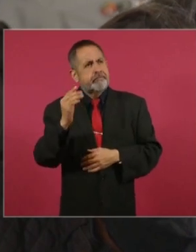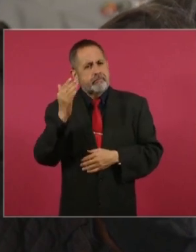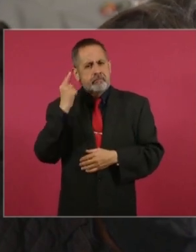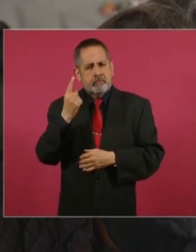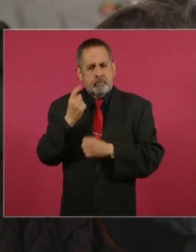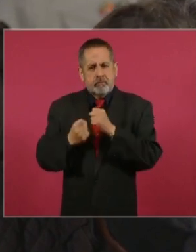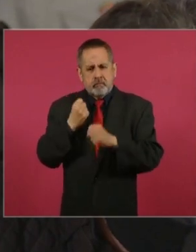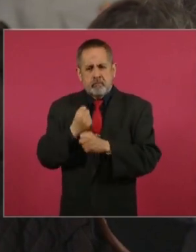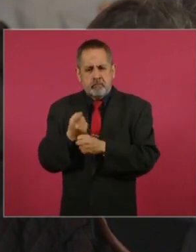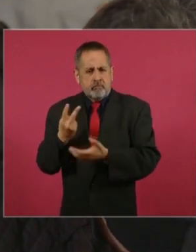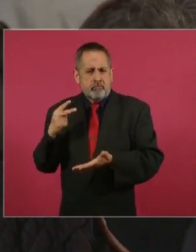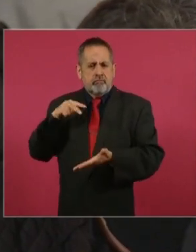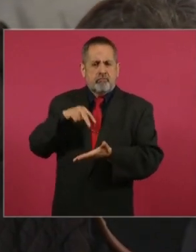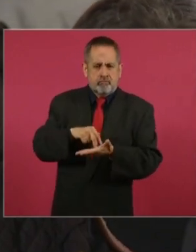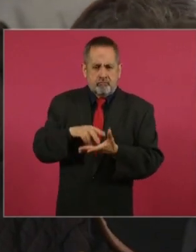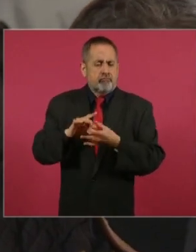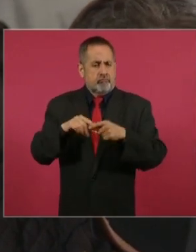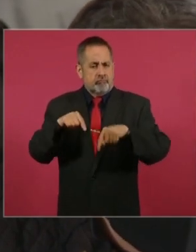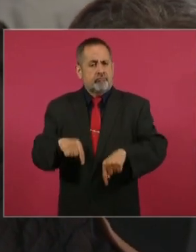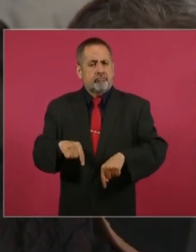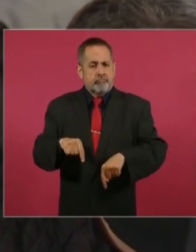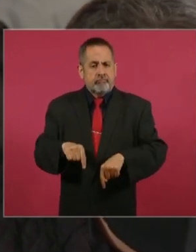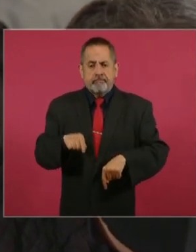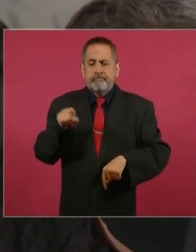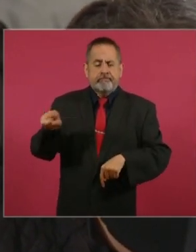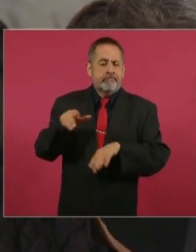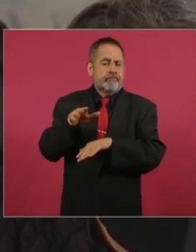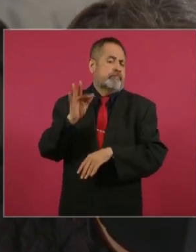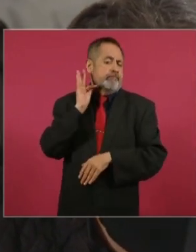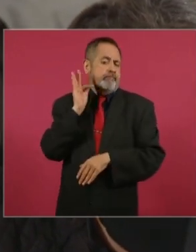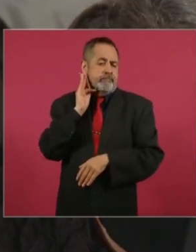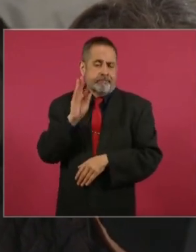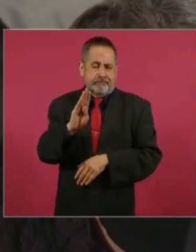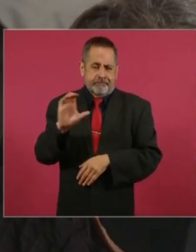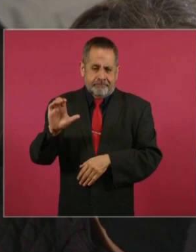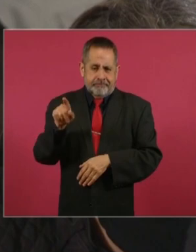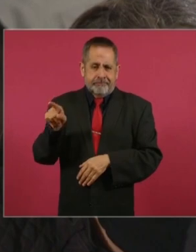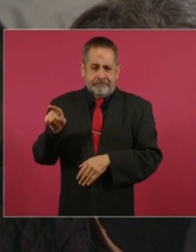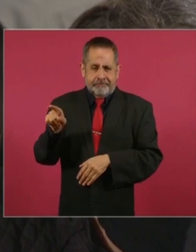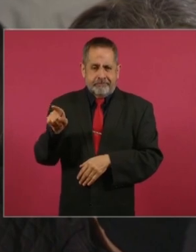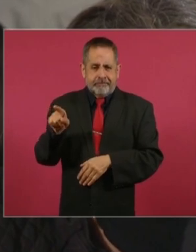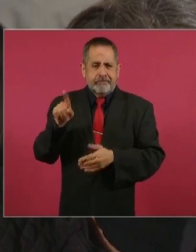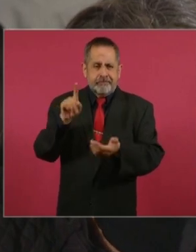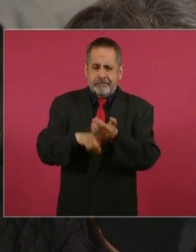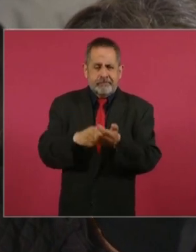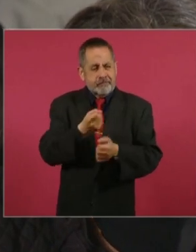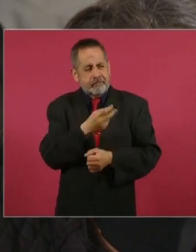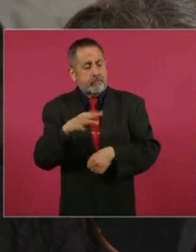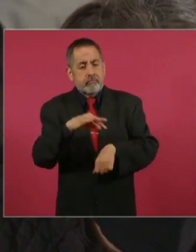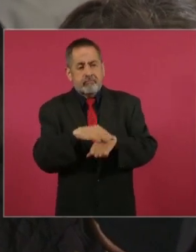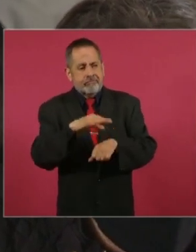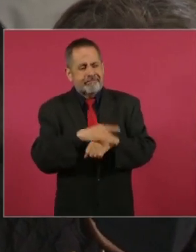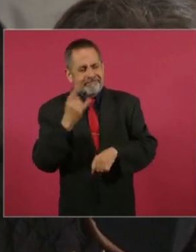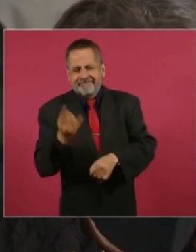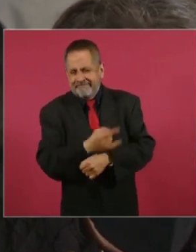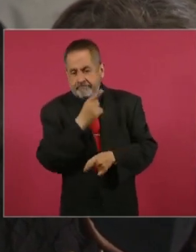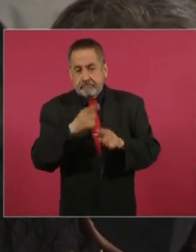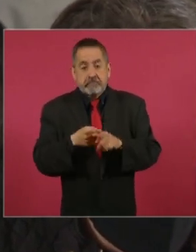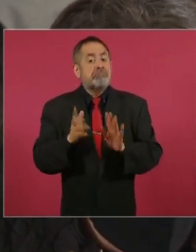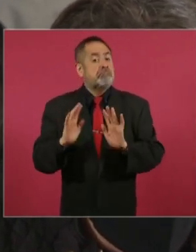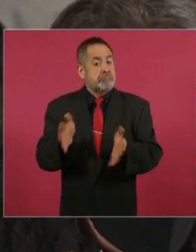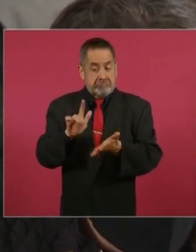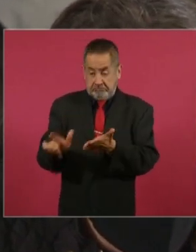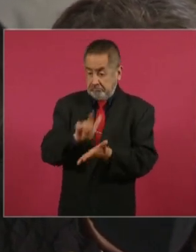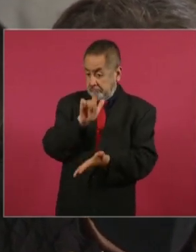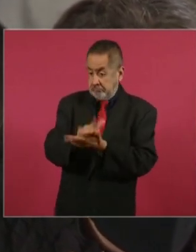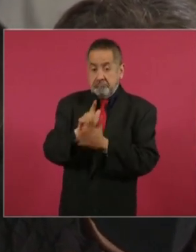año estuve aquí, que tiene que ver con la actuación de la Fiscalía de Baja California con los médicos charlatanes. Ya se aprobó una ley para aquellos